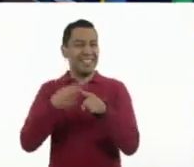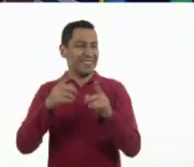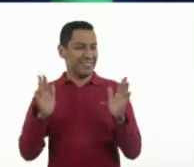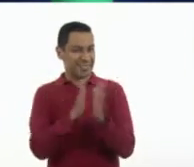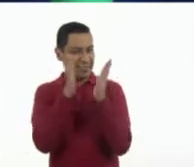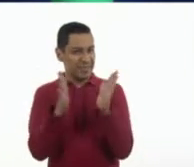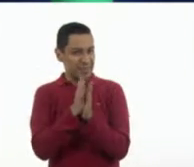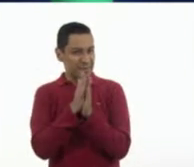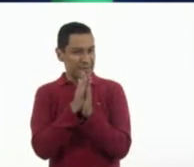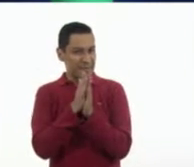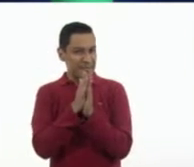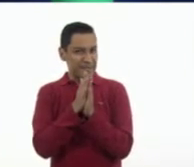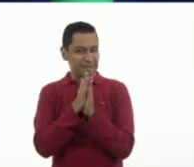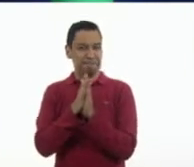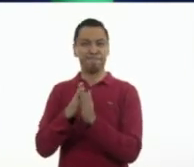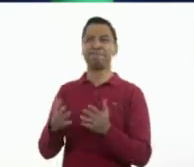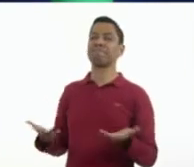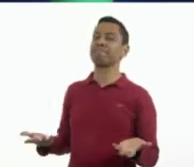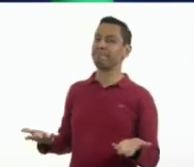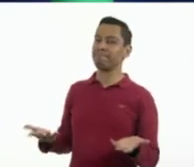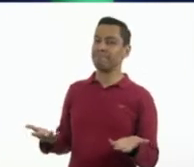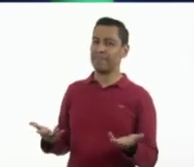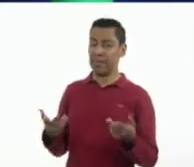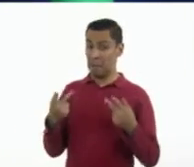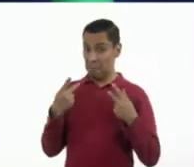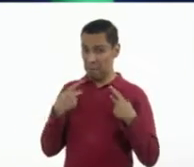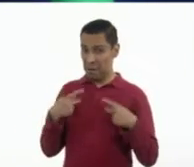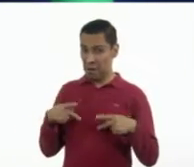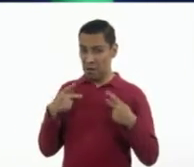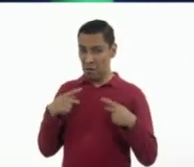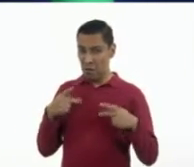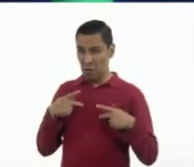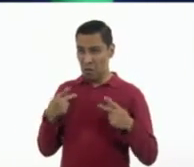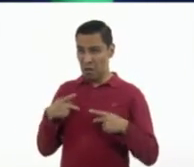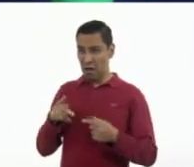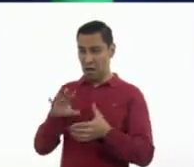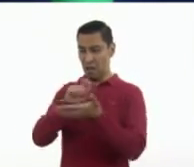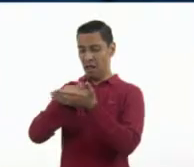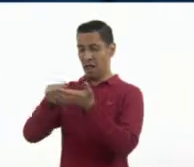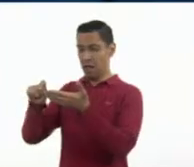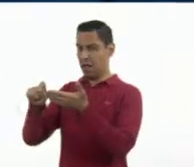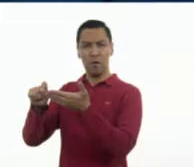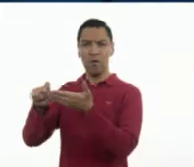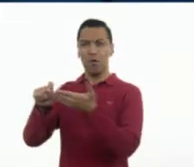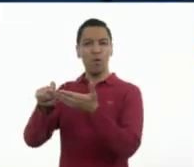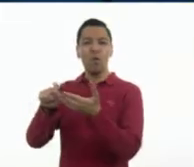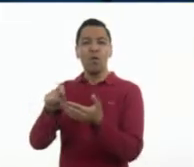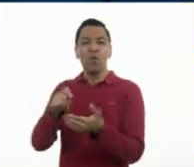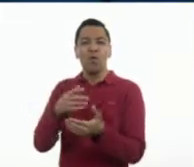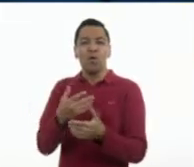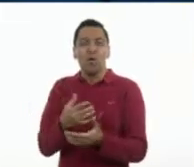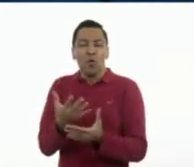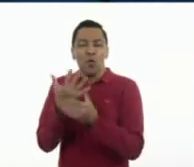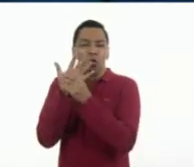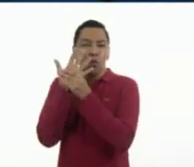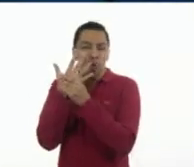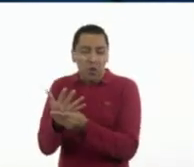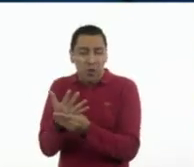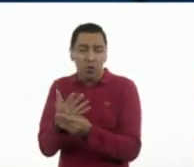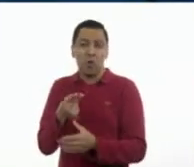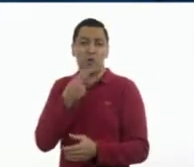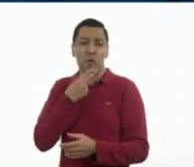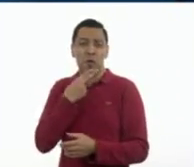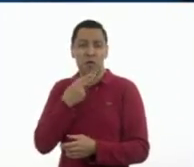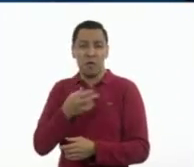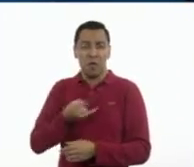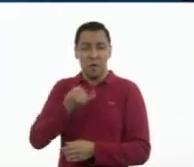Mmm, aquí no usan personas, sino más bien imágenes relacionadas con el cine. Perfectamente, son imágenes relacionadas con el cine.